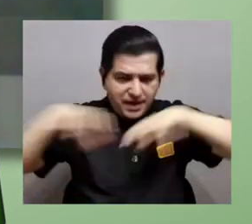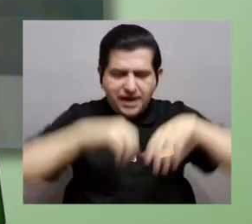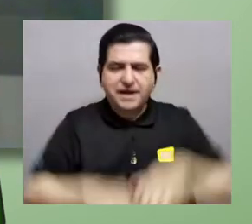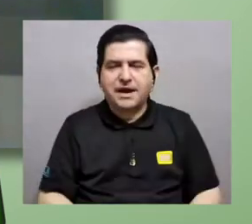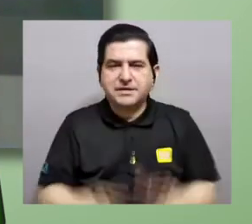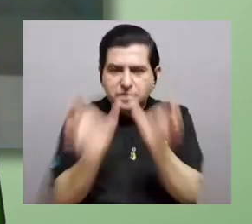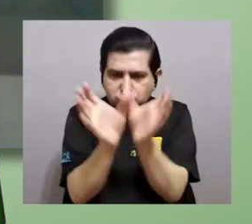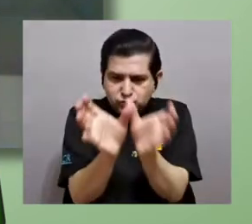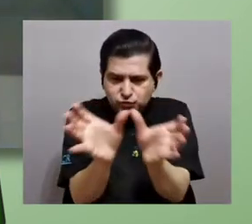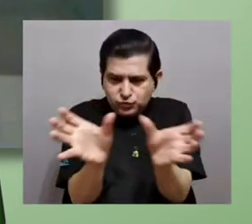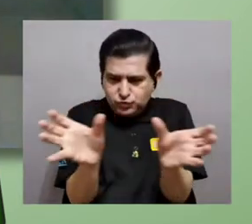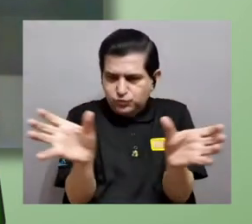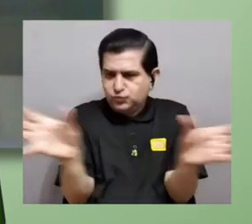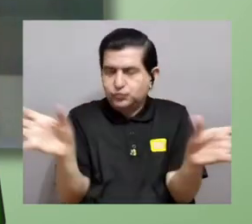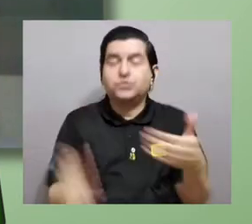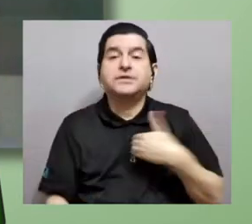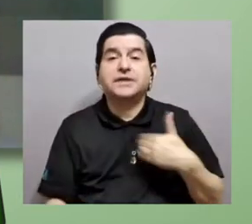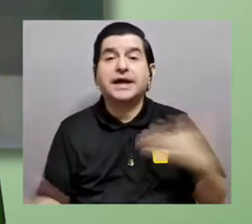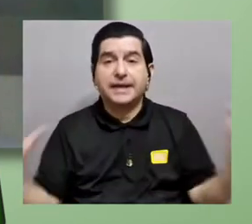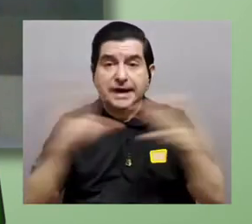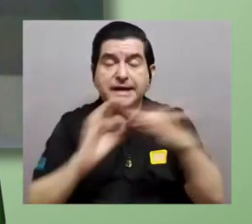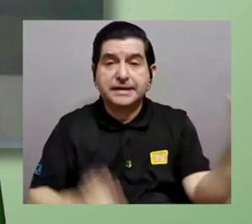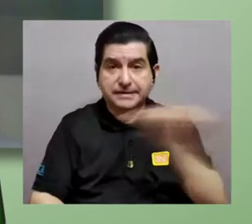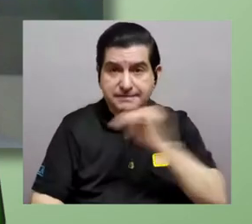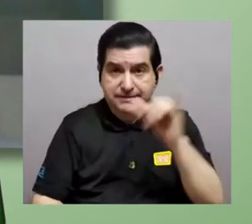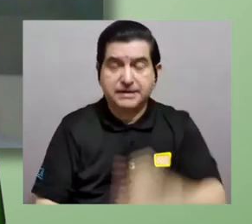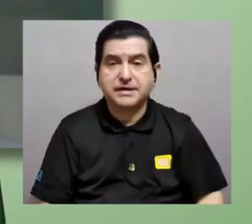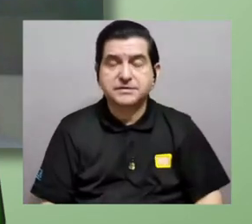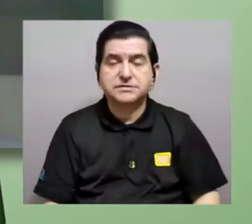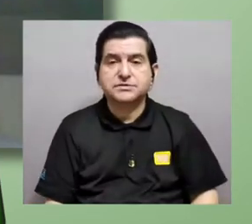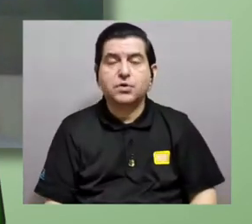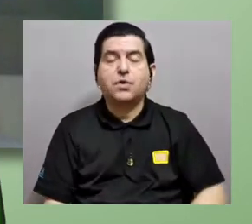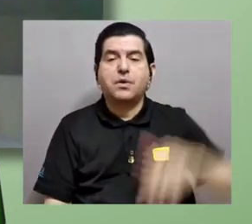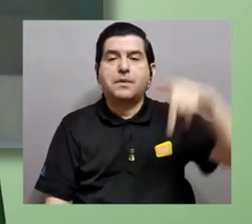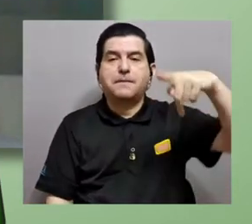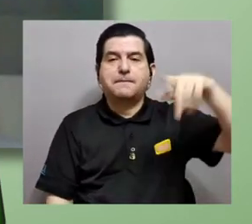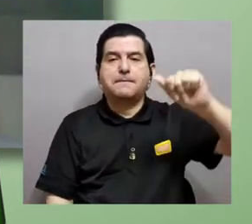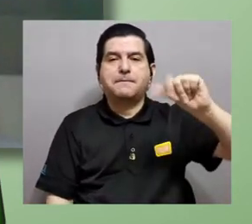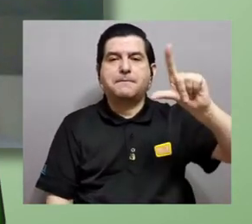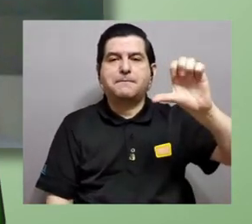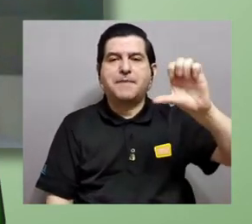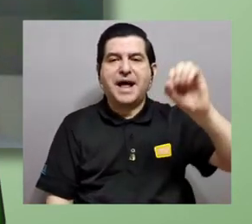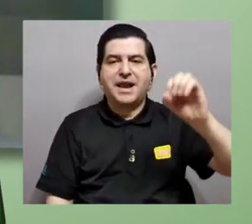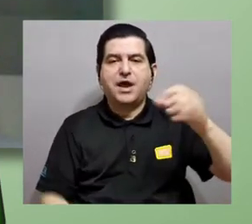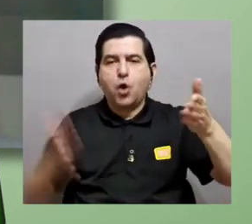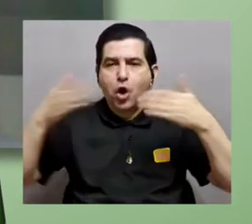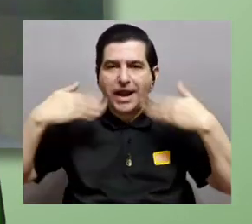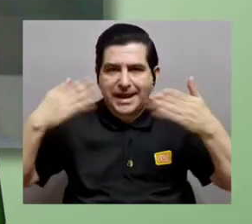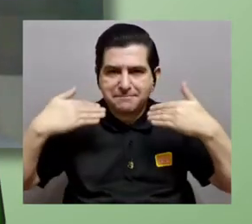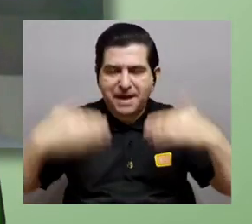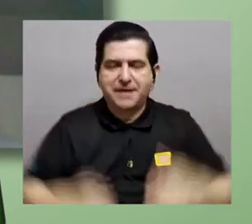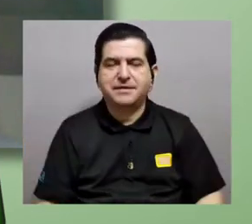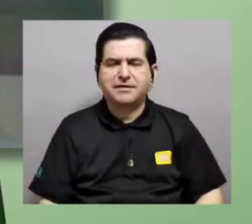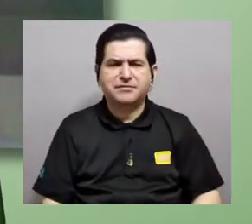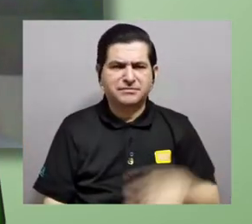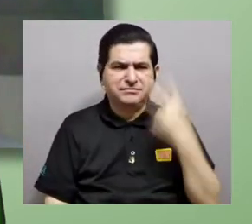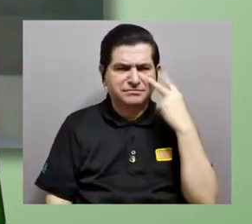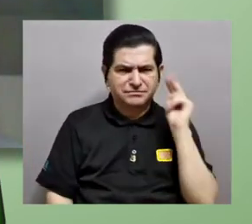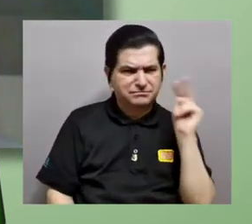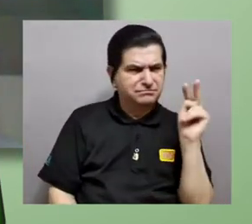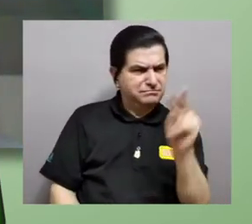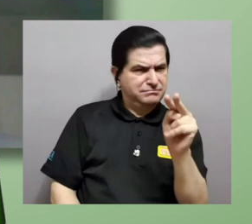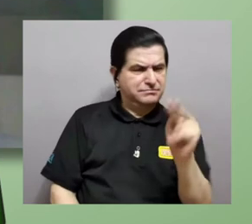desplazamientos de las masas continentales. Eso tiene que ver también con paleoclimas. Es muy interesante cómo